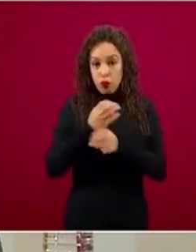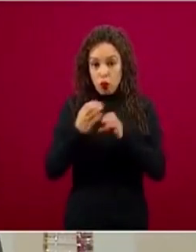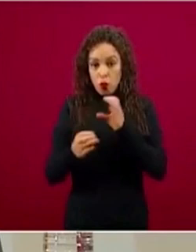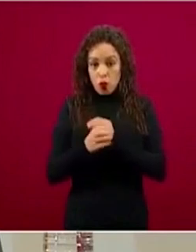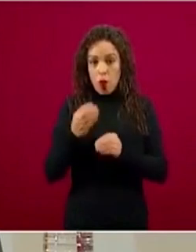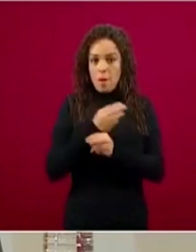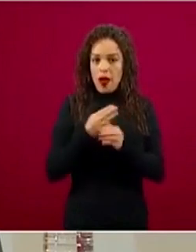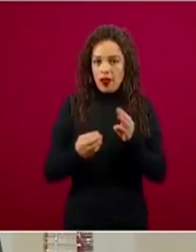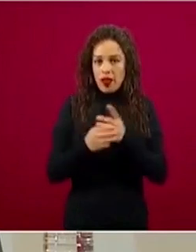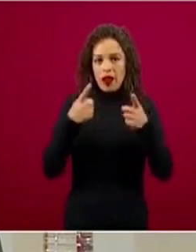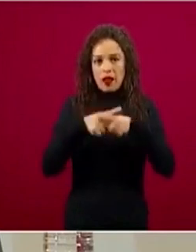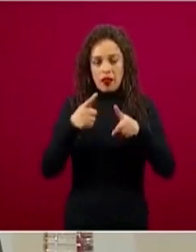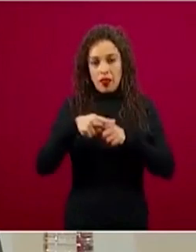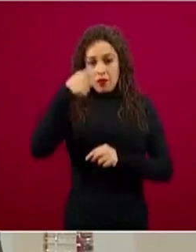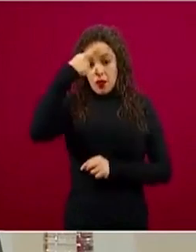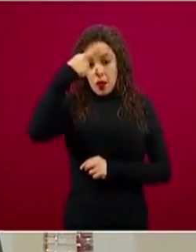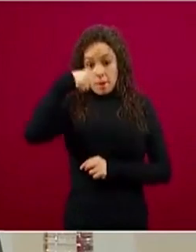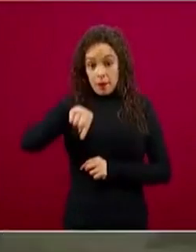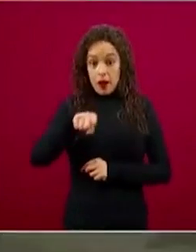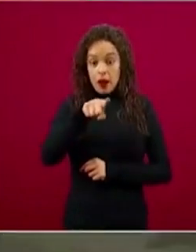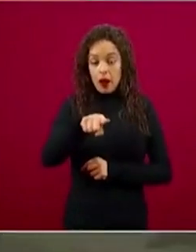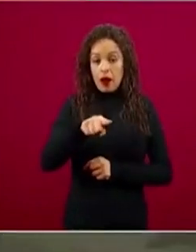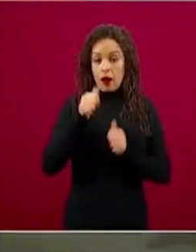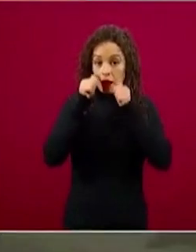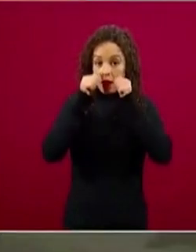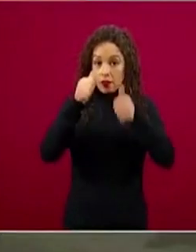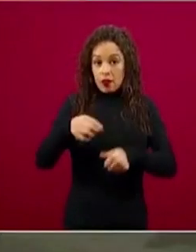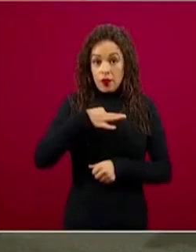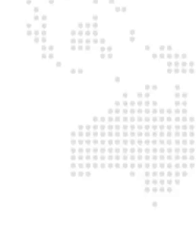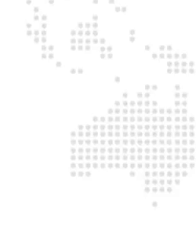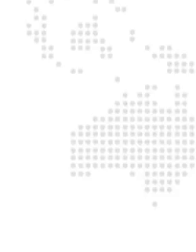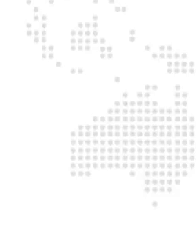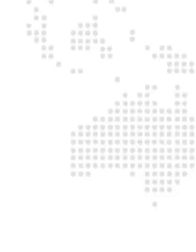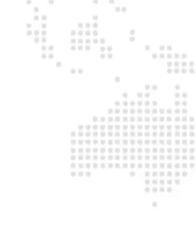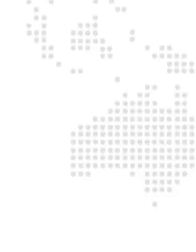contribuciones importantes para esa tarea y ese proyecto más amplio.